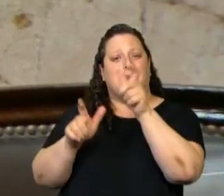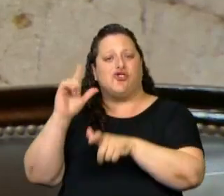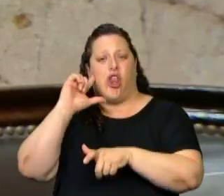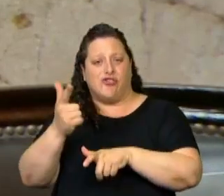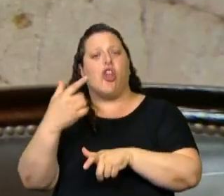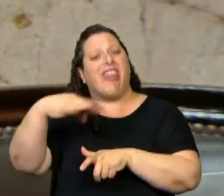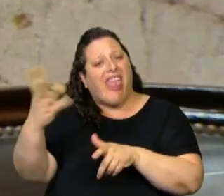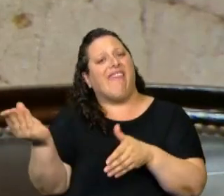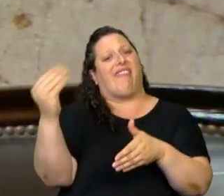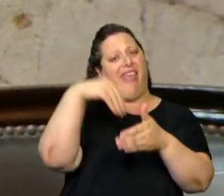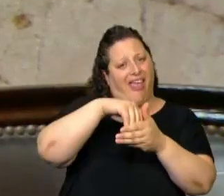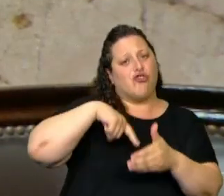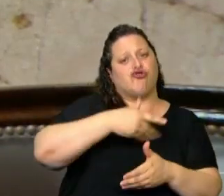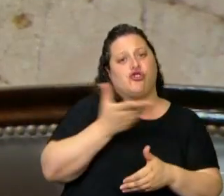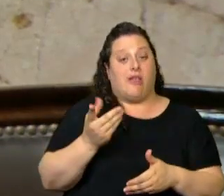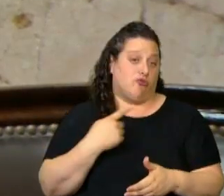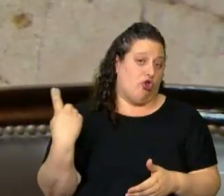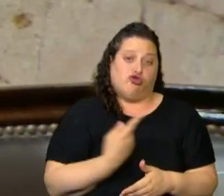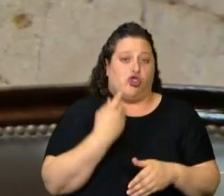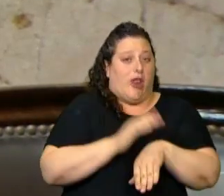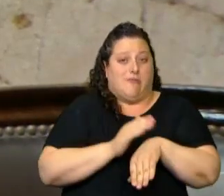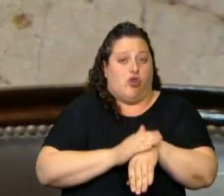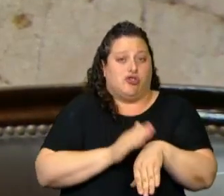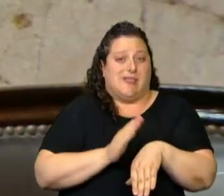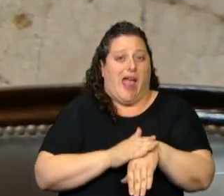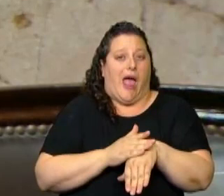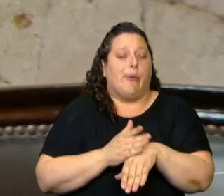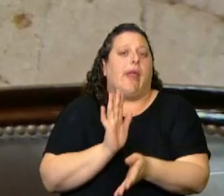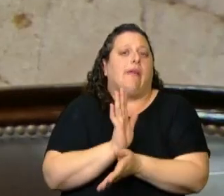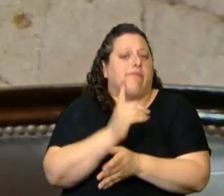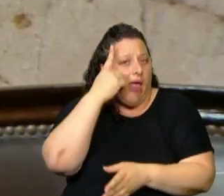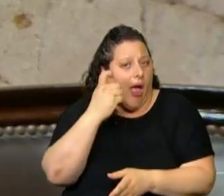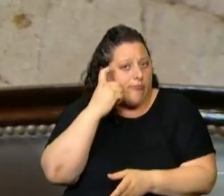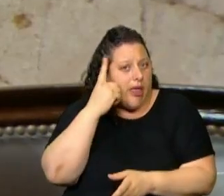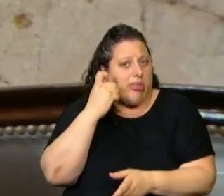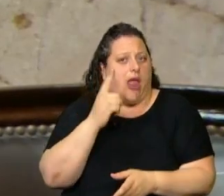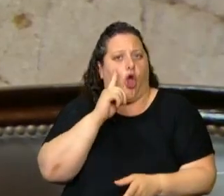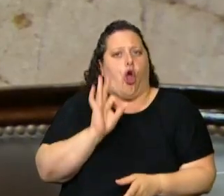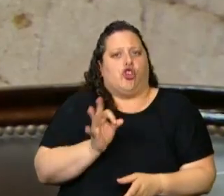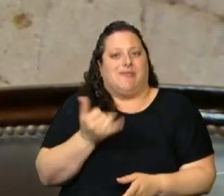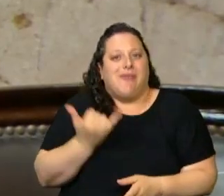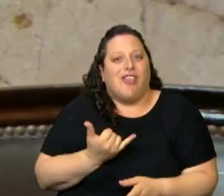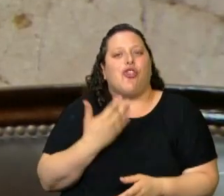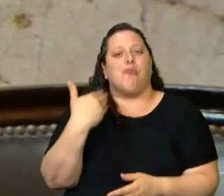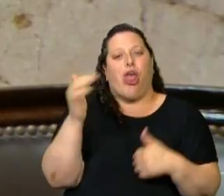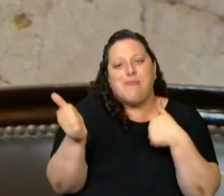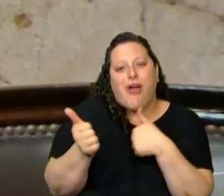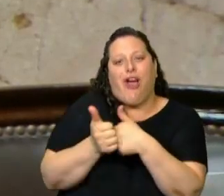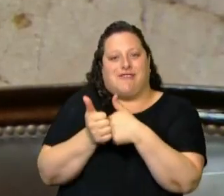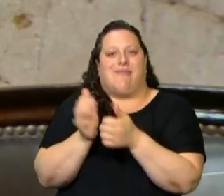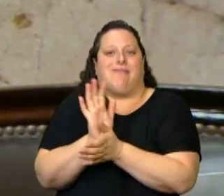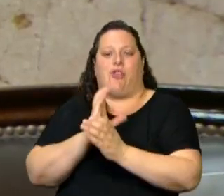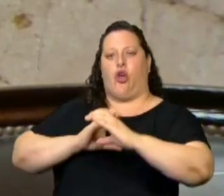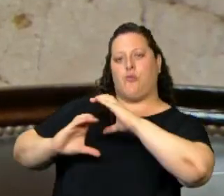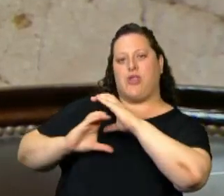responsabilidad de adquirir ese conocimiento para poder acercarnos y poder transmitirles y comunicarnos